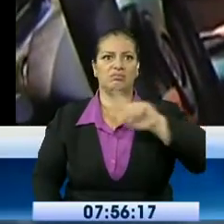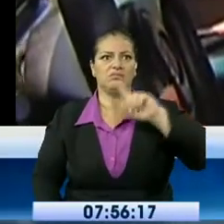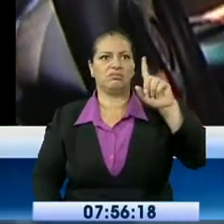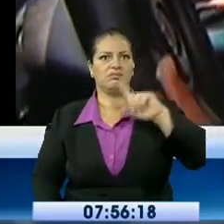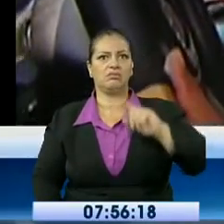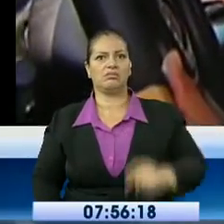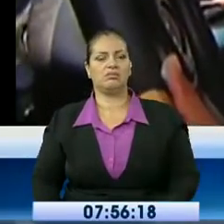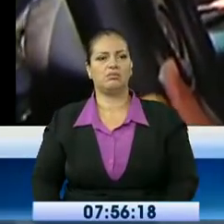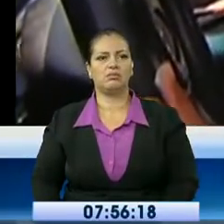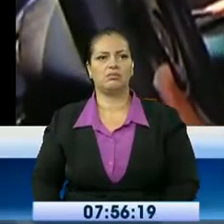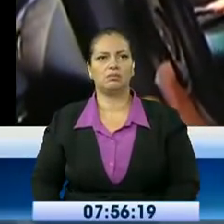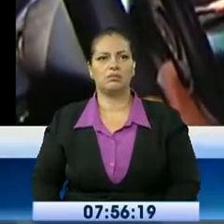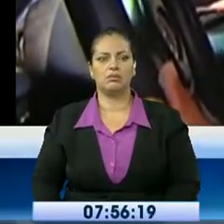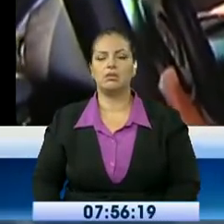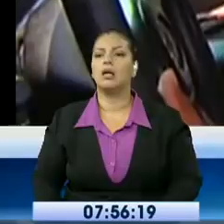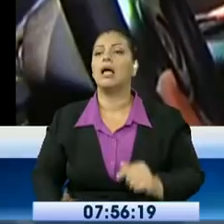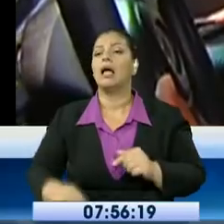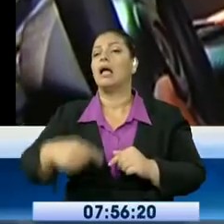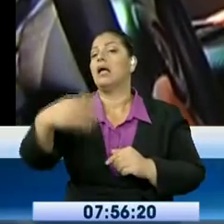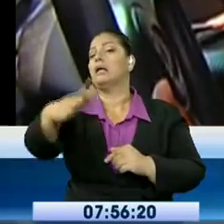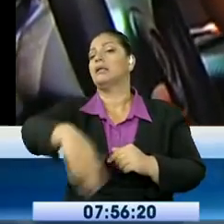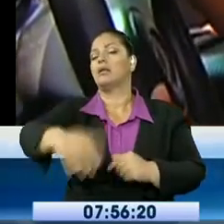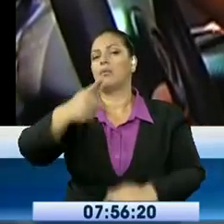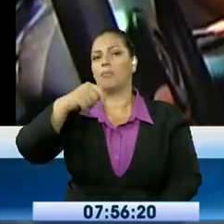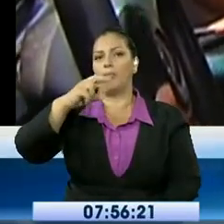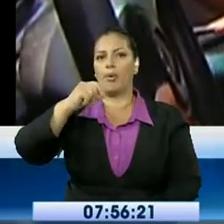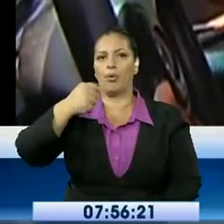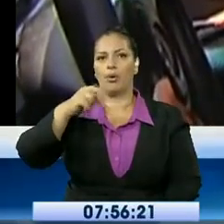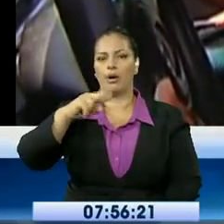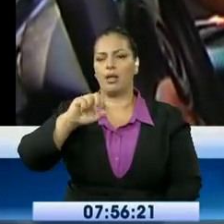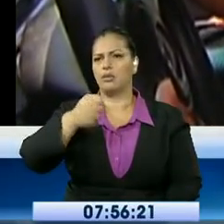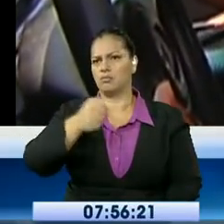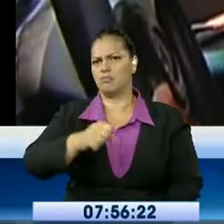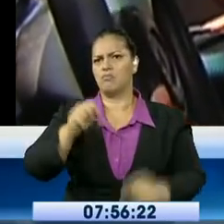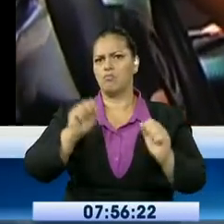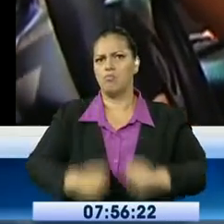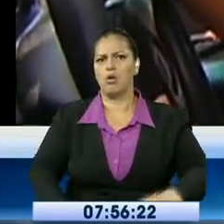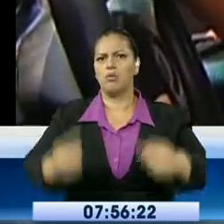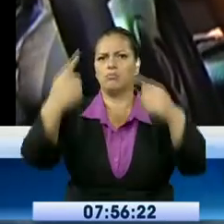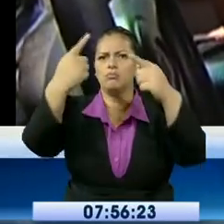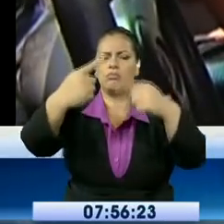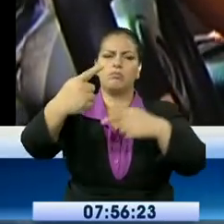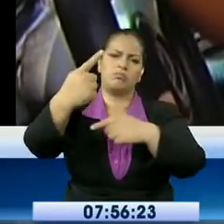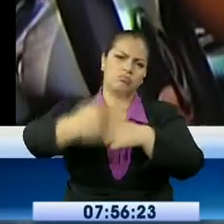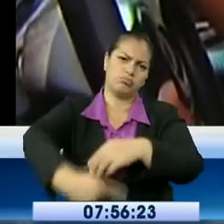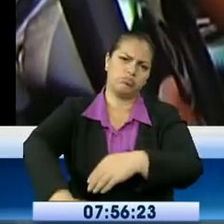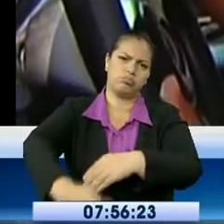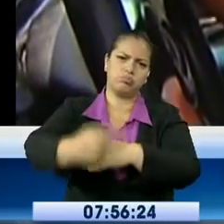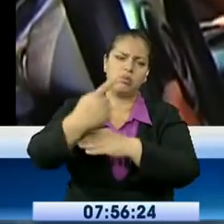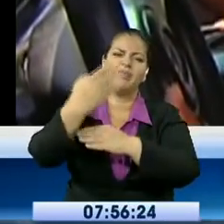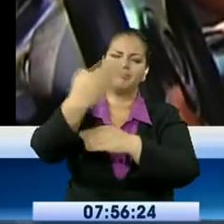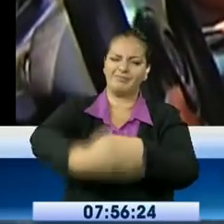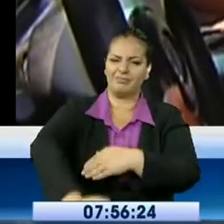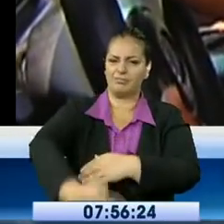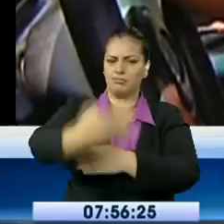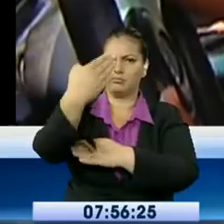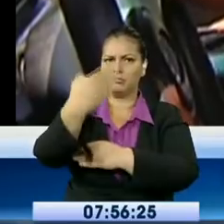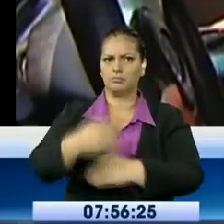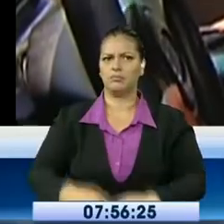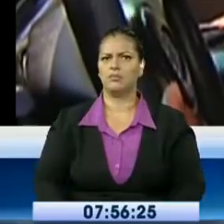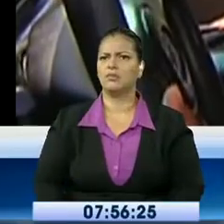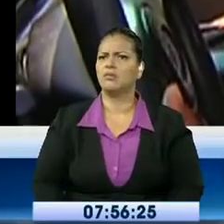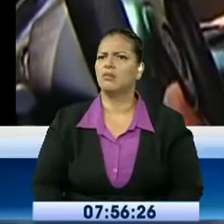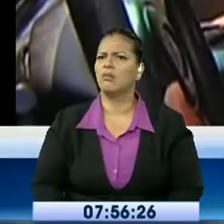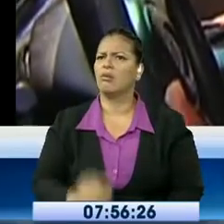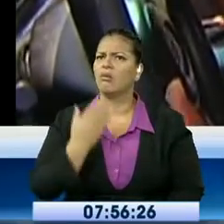pasando progreso, que es lo que van a la península. Pero bueno, nosotros somos de Julio Moreno, vamos Julio Moreno, vamos a pagar seis dólares y solamente avanzamos